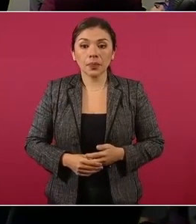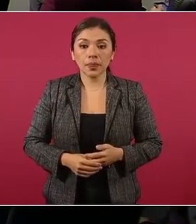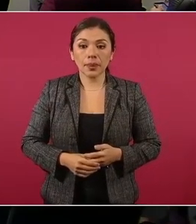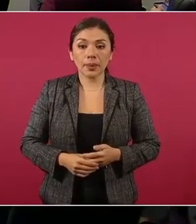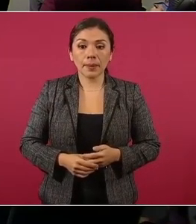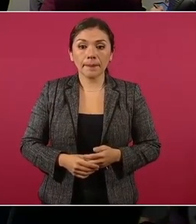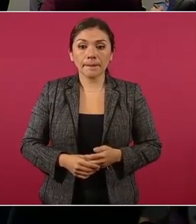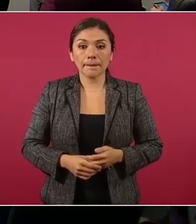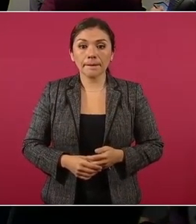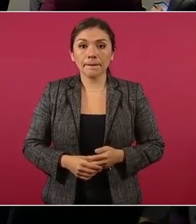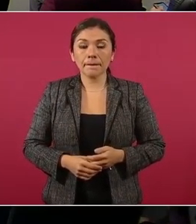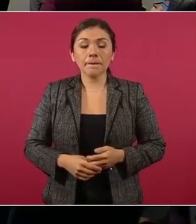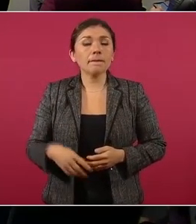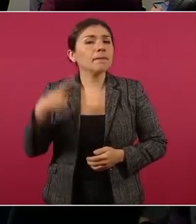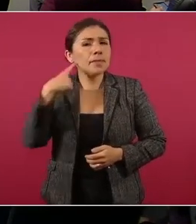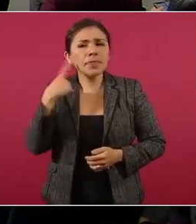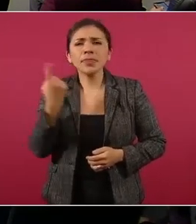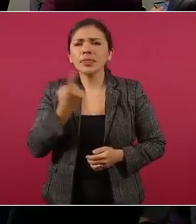¿Mande?